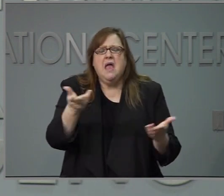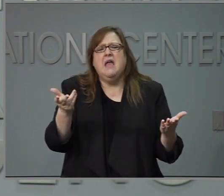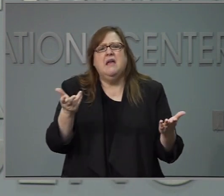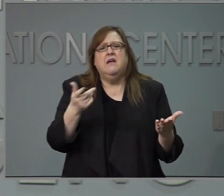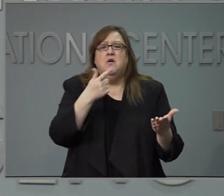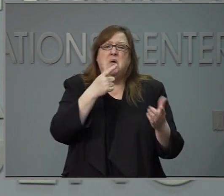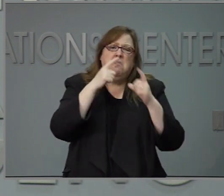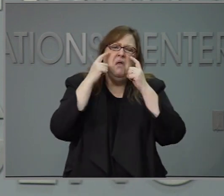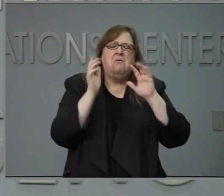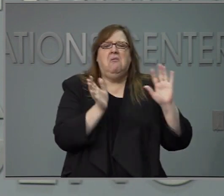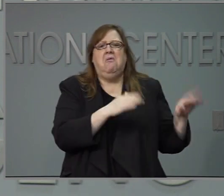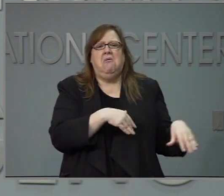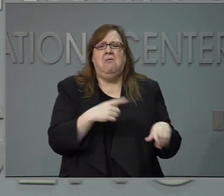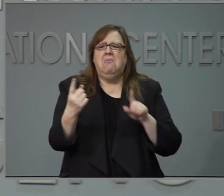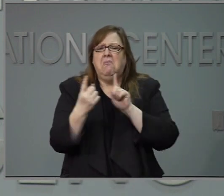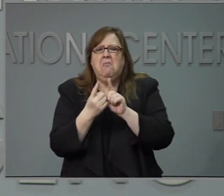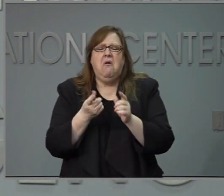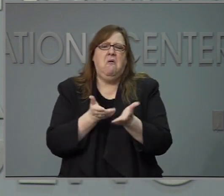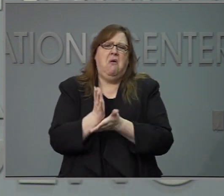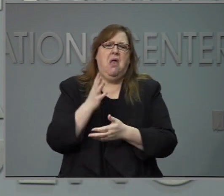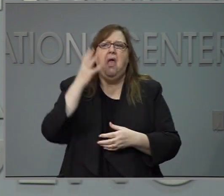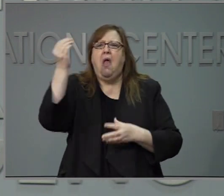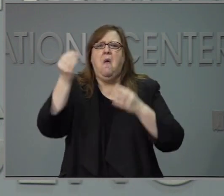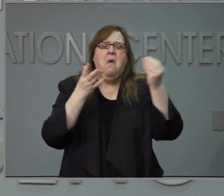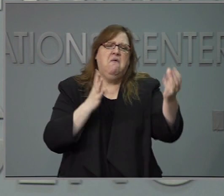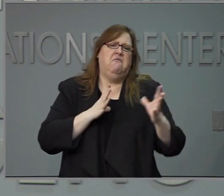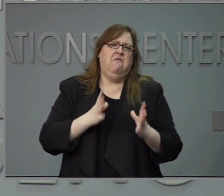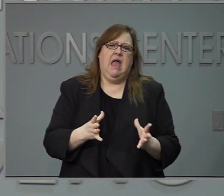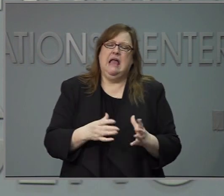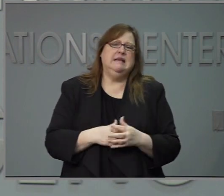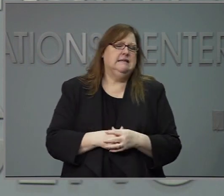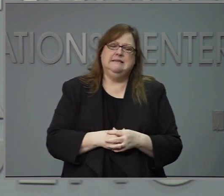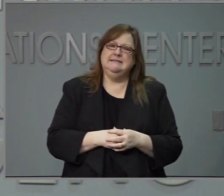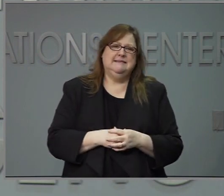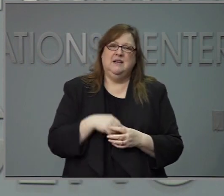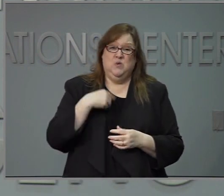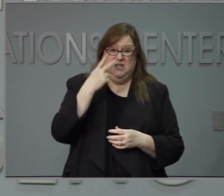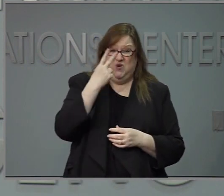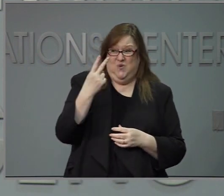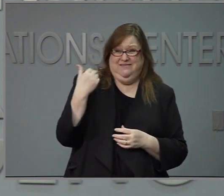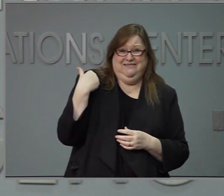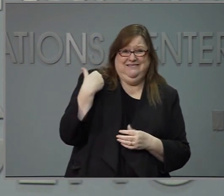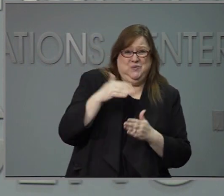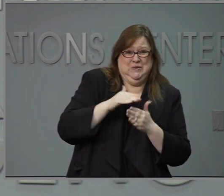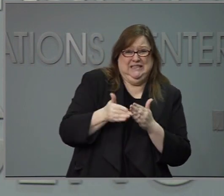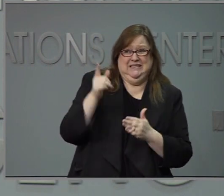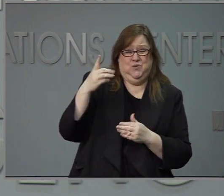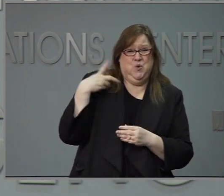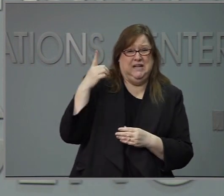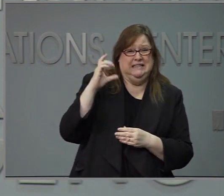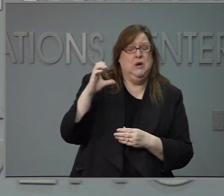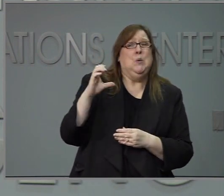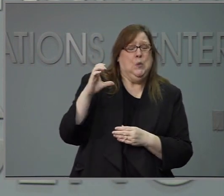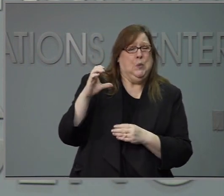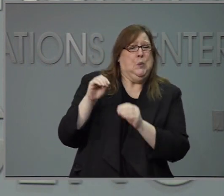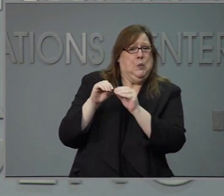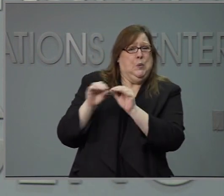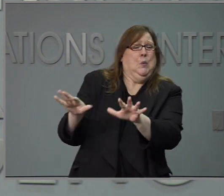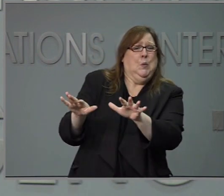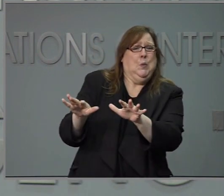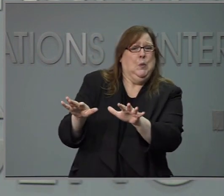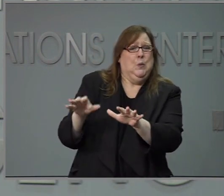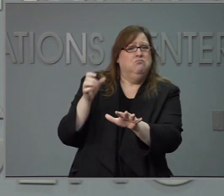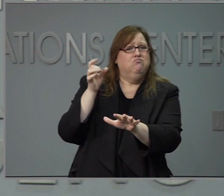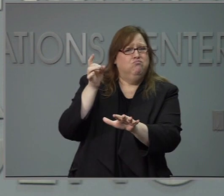propaga fácilmente el virus y tarde en irse. Este virus es impredecible y seriamente mortal.